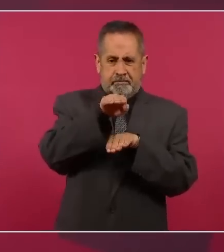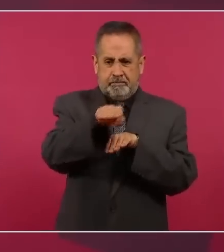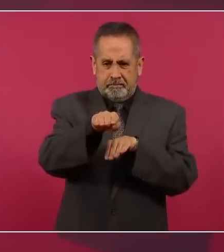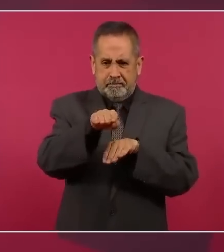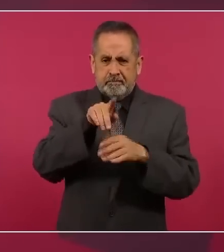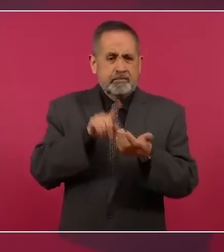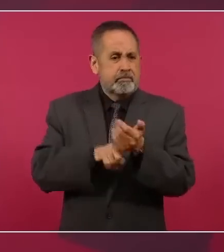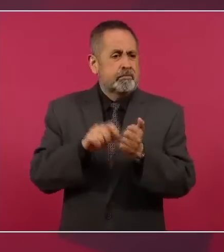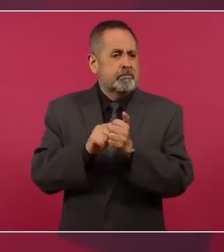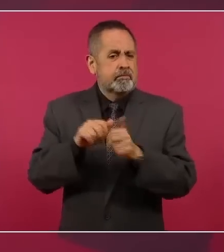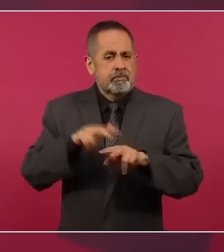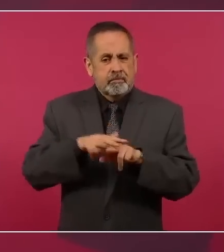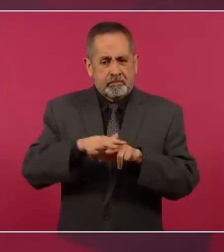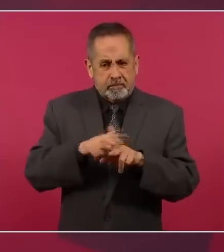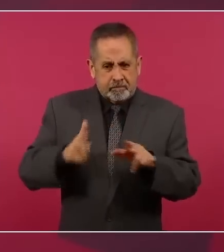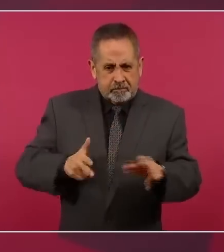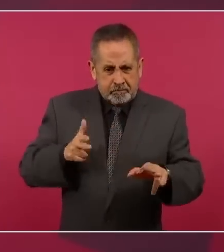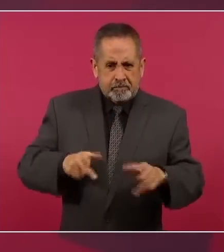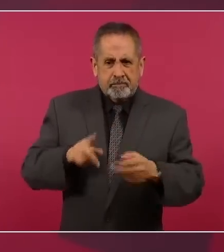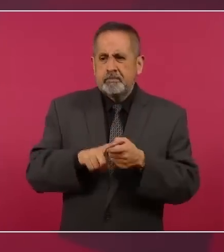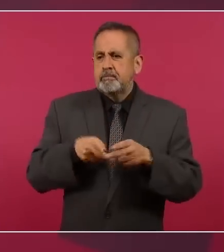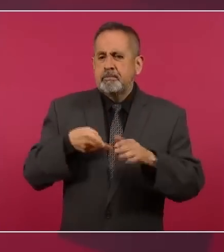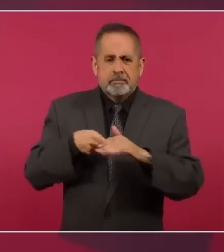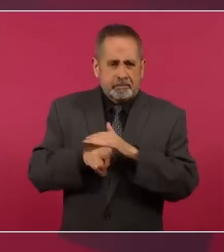trenes, del metro.